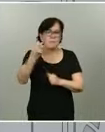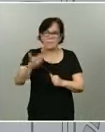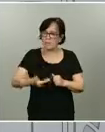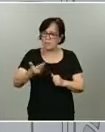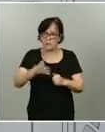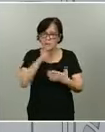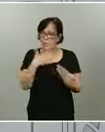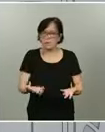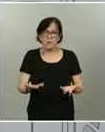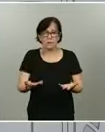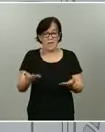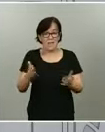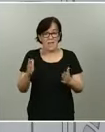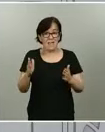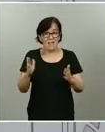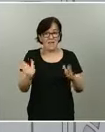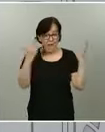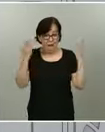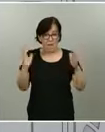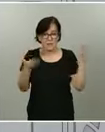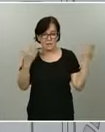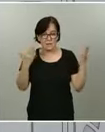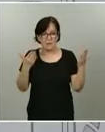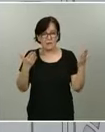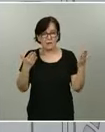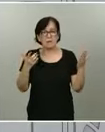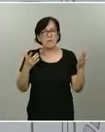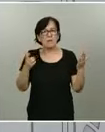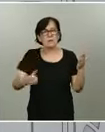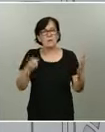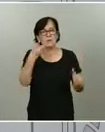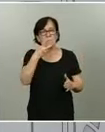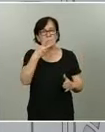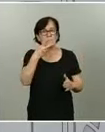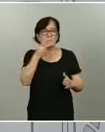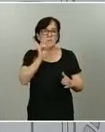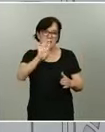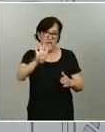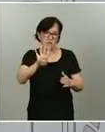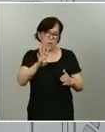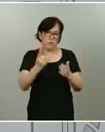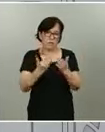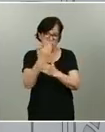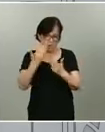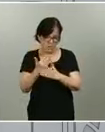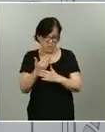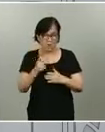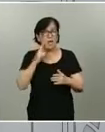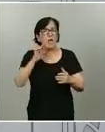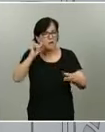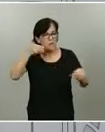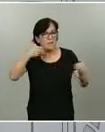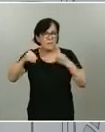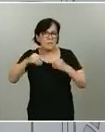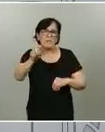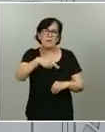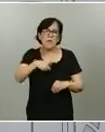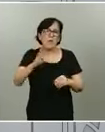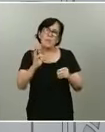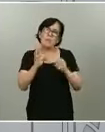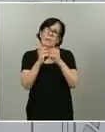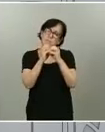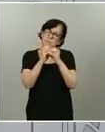las fases duran 14 días. Si hay flexibilización o no, habrá que discutirlo despacio.